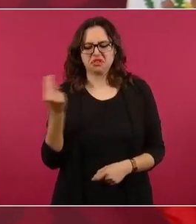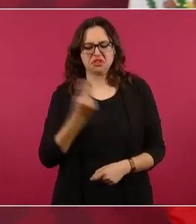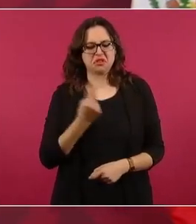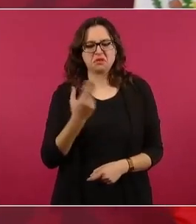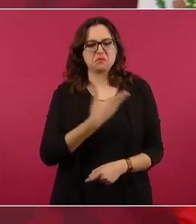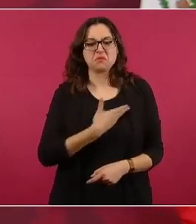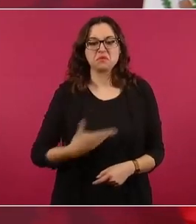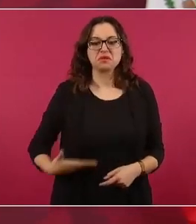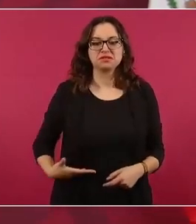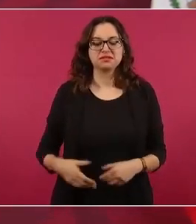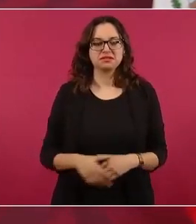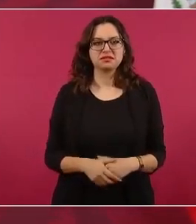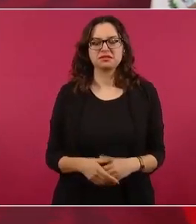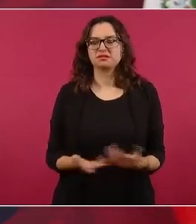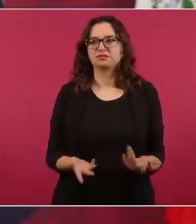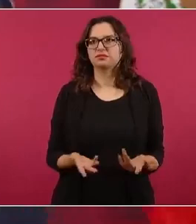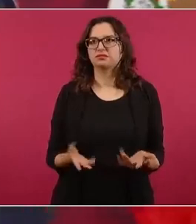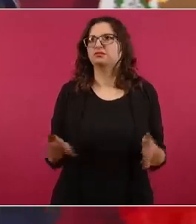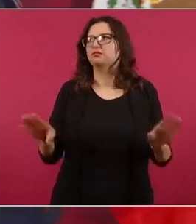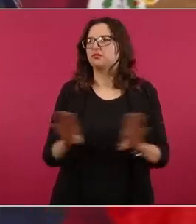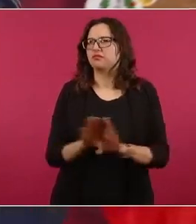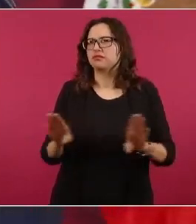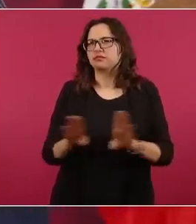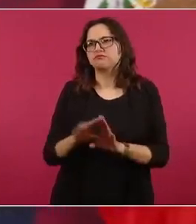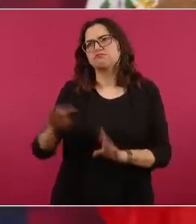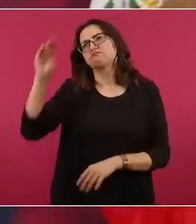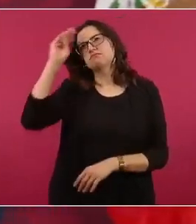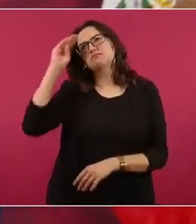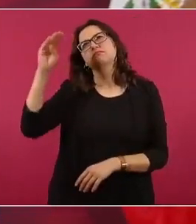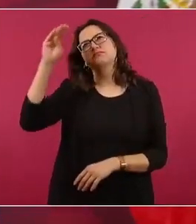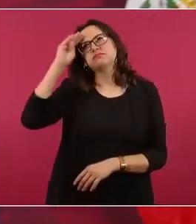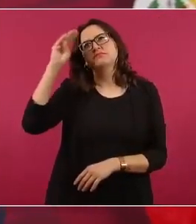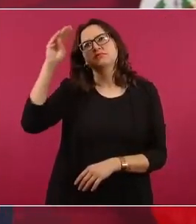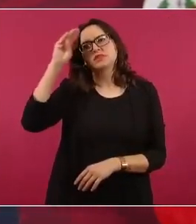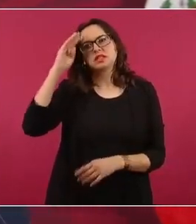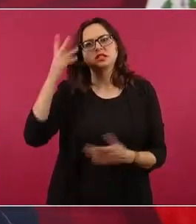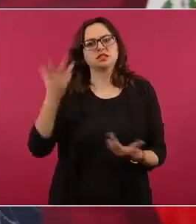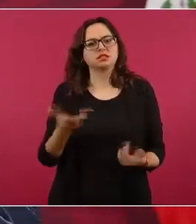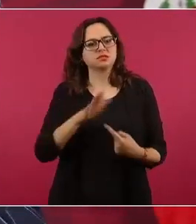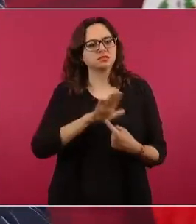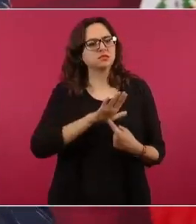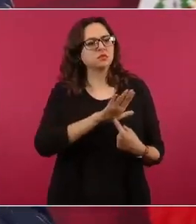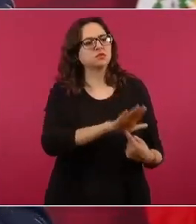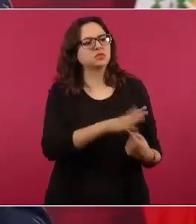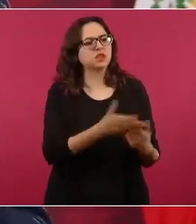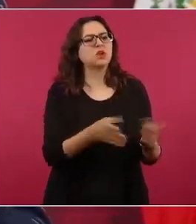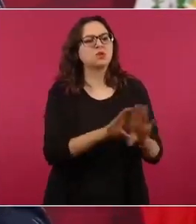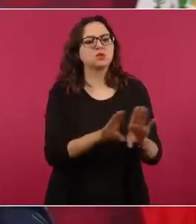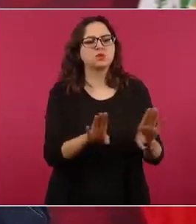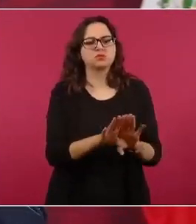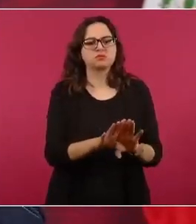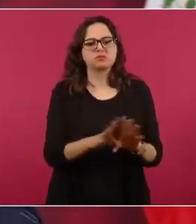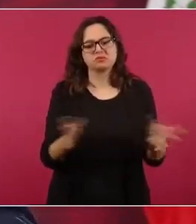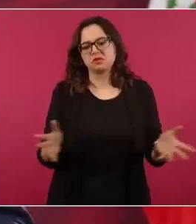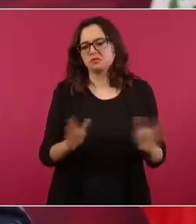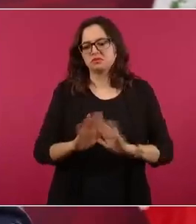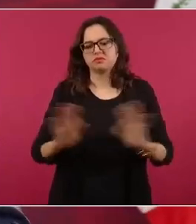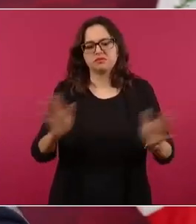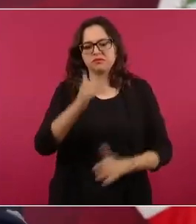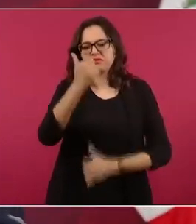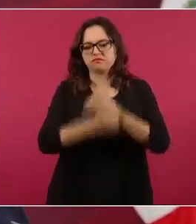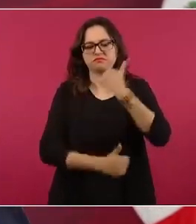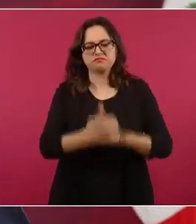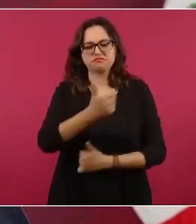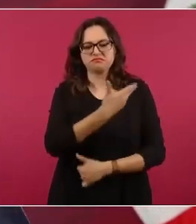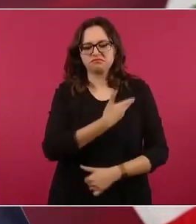Y la mejor forma de mandar el mensaje era renunciando a ser